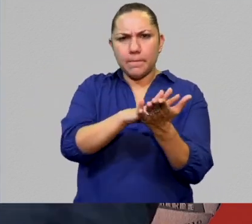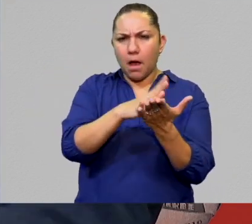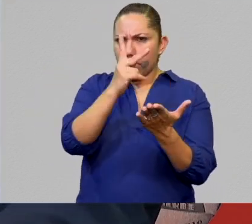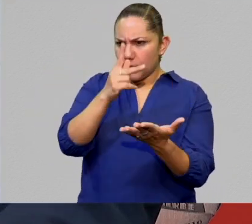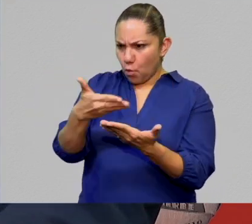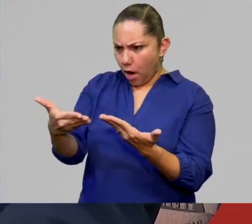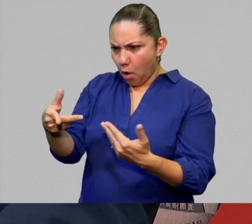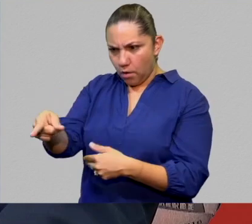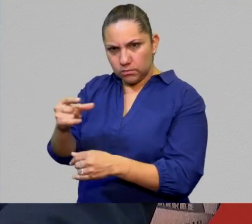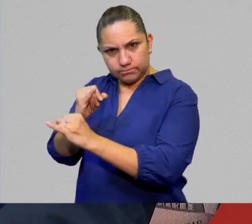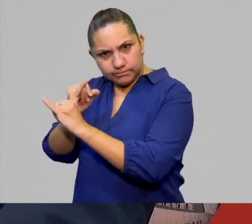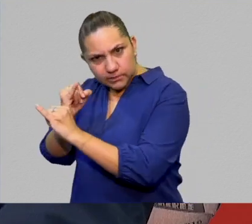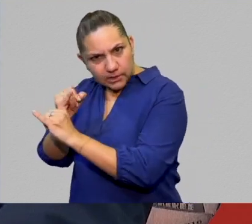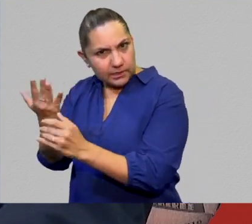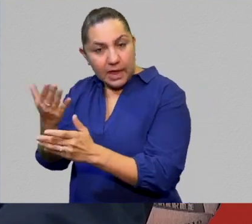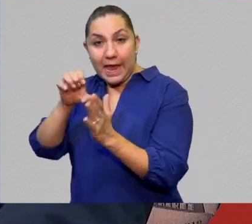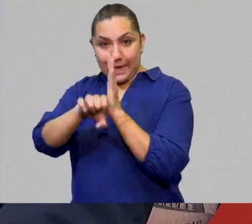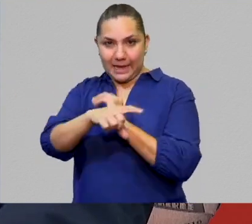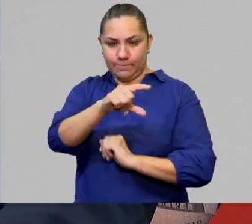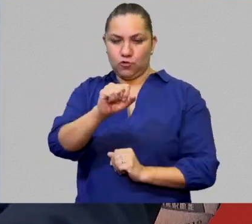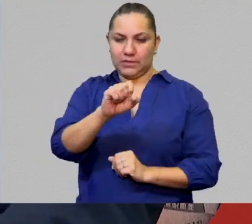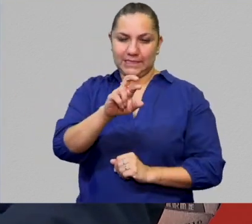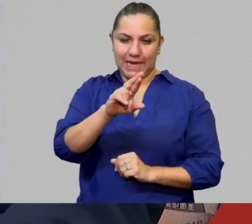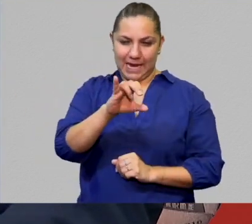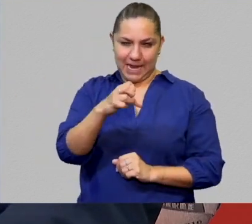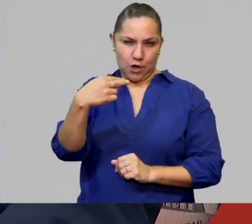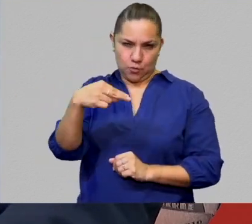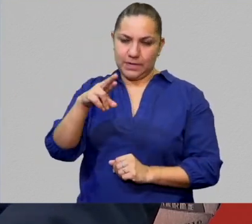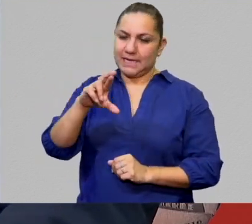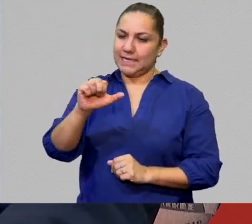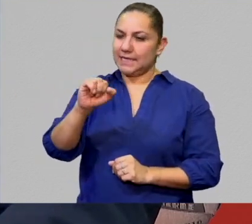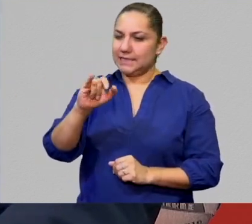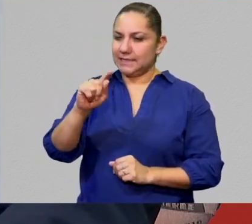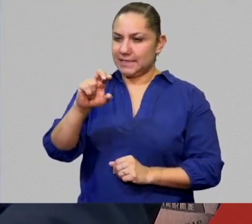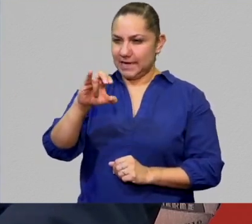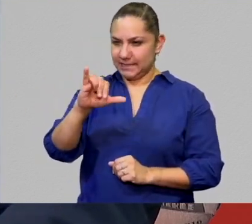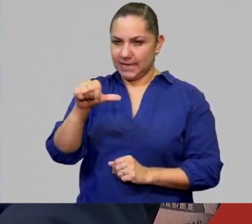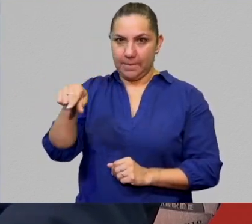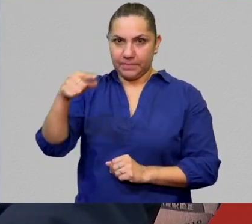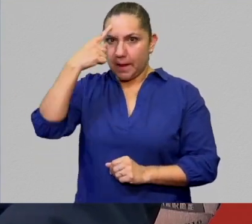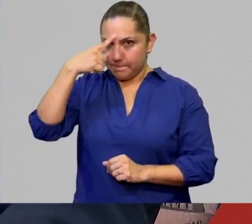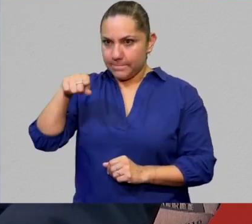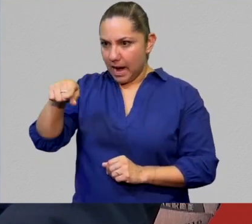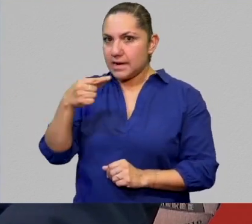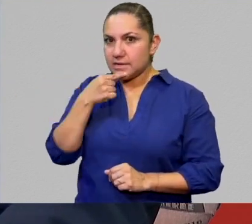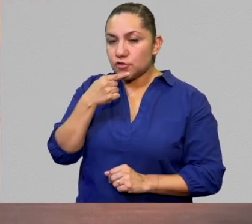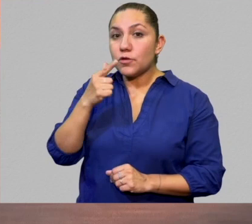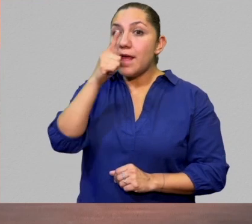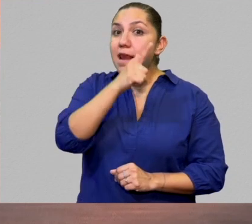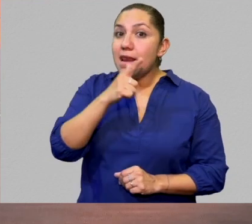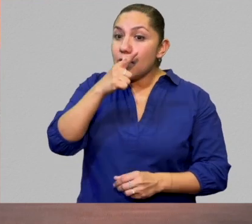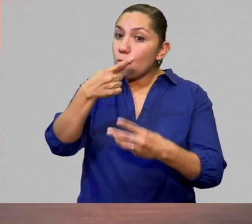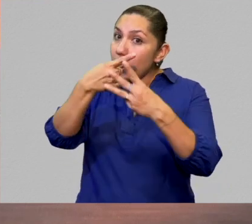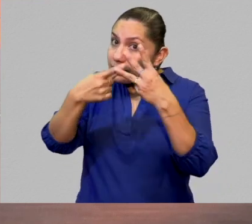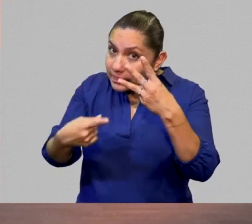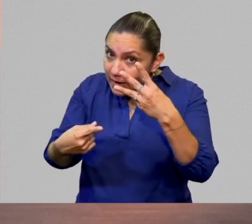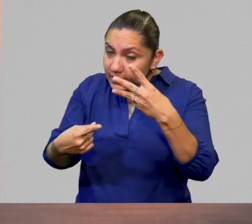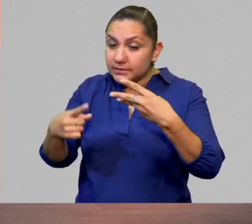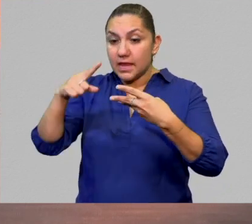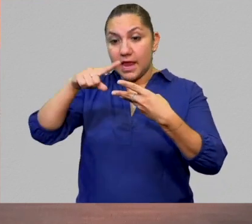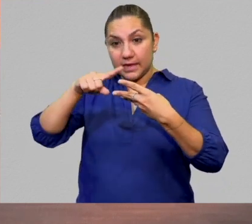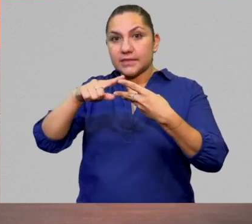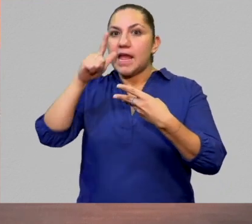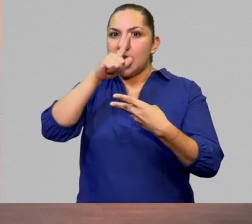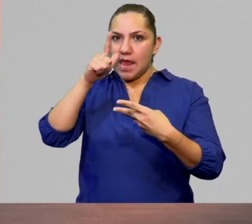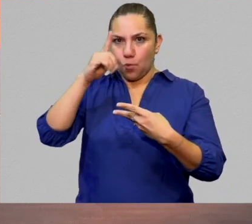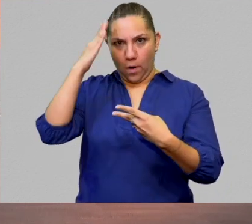Resistencia en su serie trilingüe para niños, pues presenta una ilustración, presenta el texto